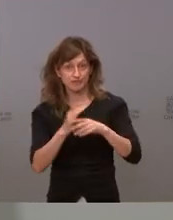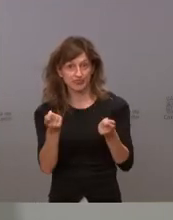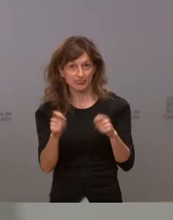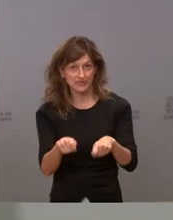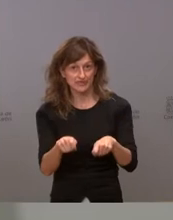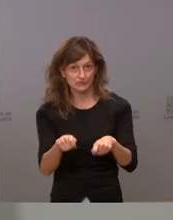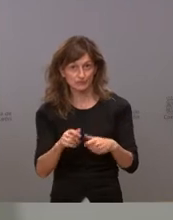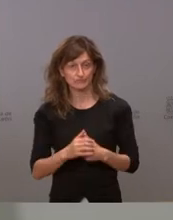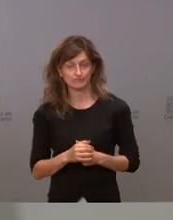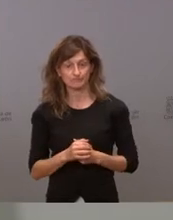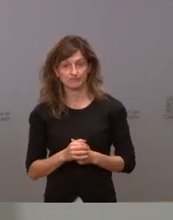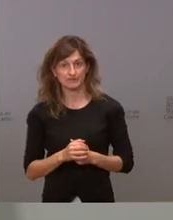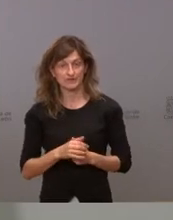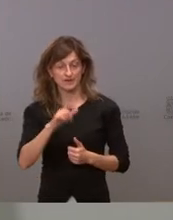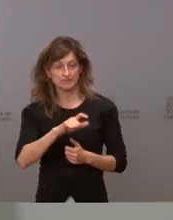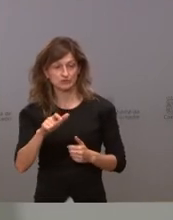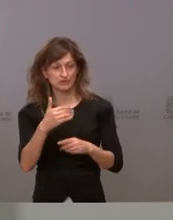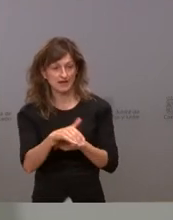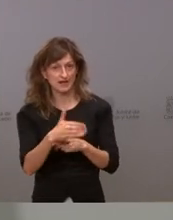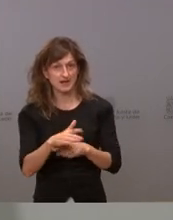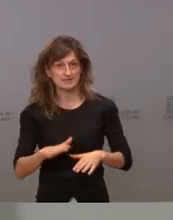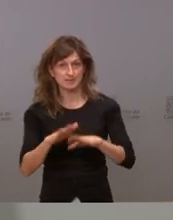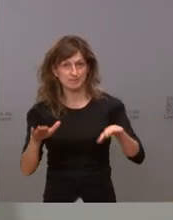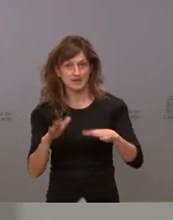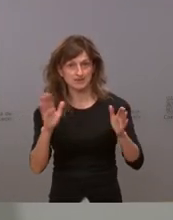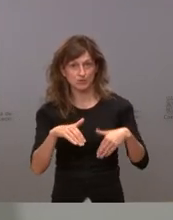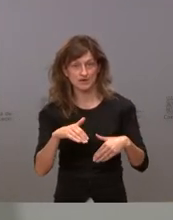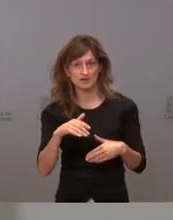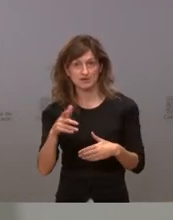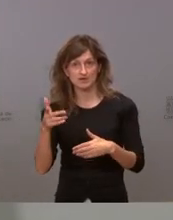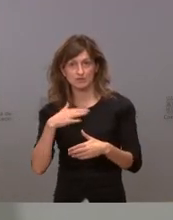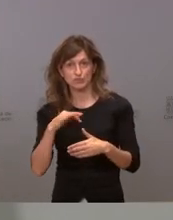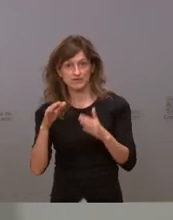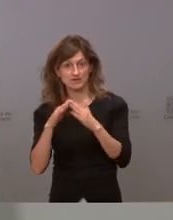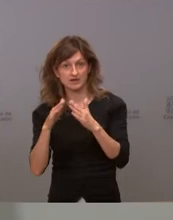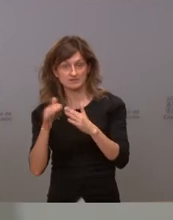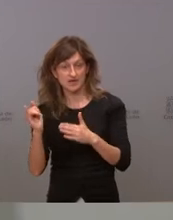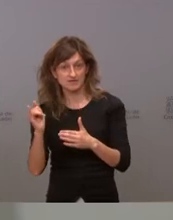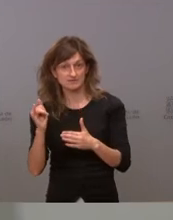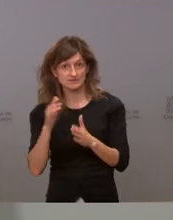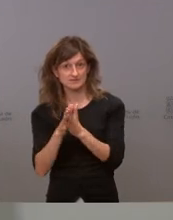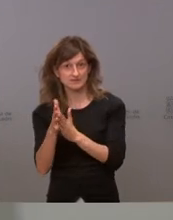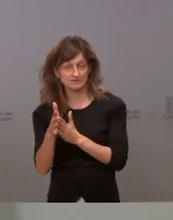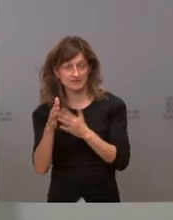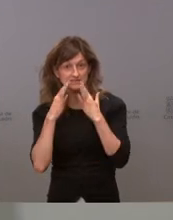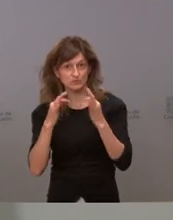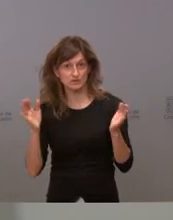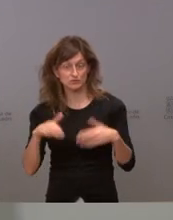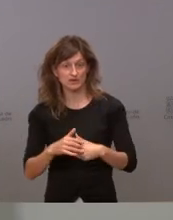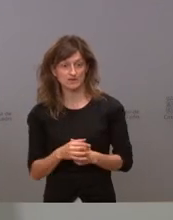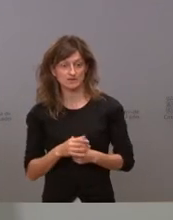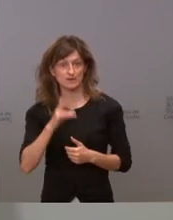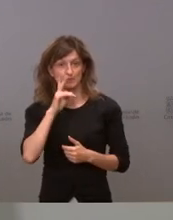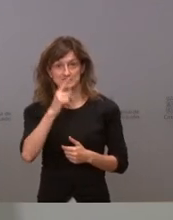permito a la gente que esté en la calle en las playas en las casas en los pisos no estoy asegurando que esto ocurra de hecho hemos visto muchas